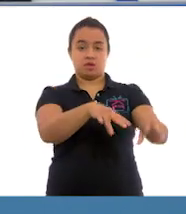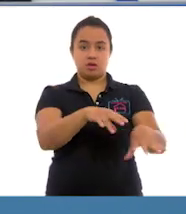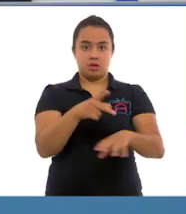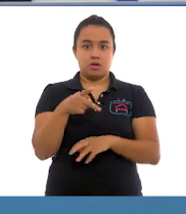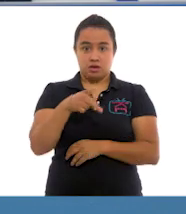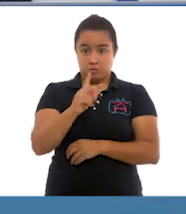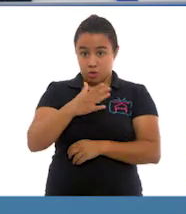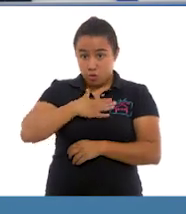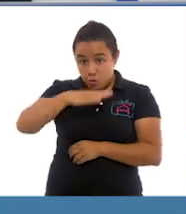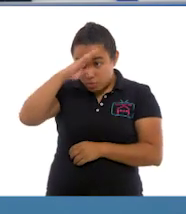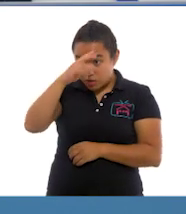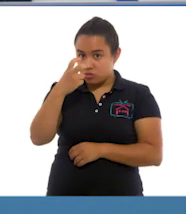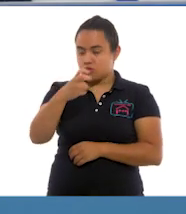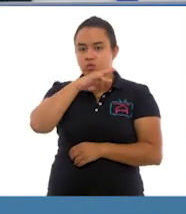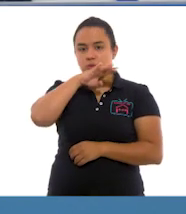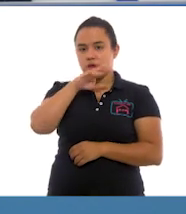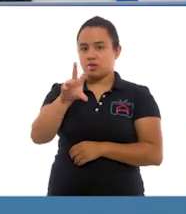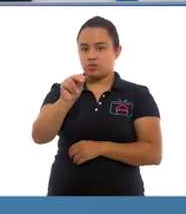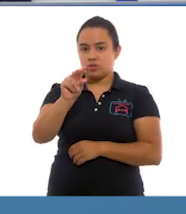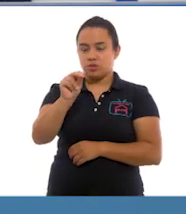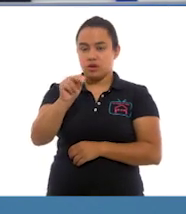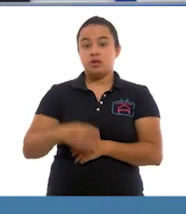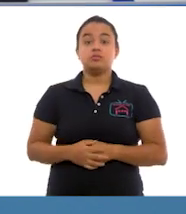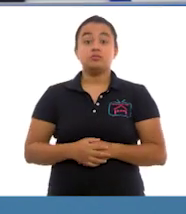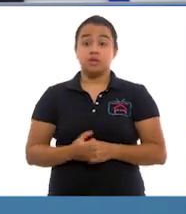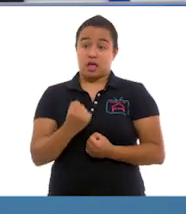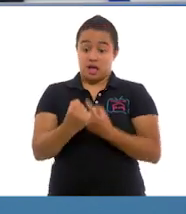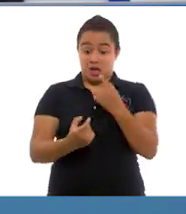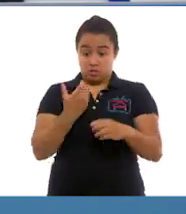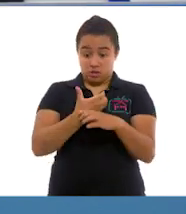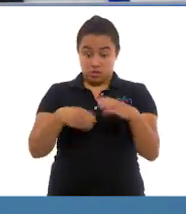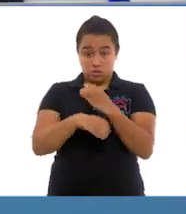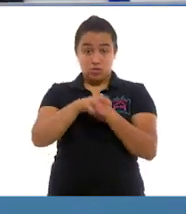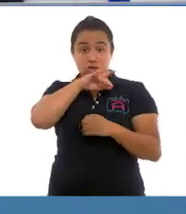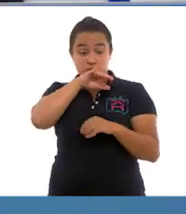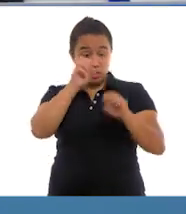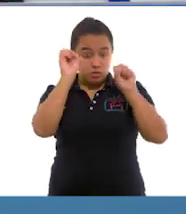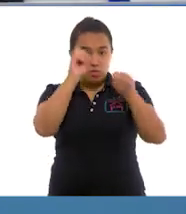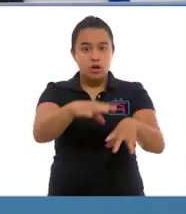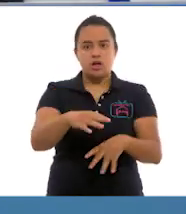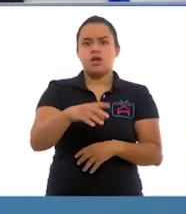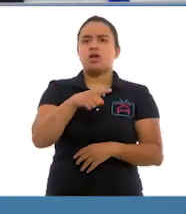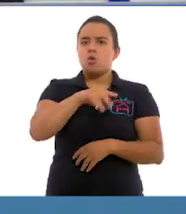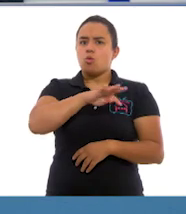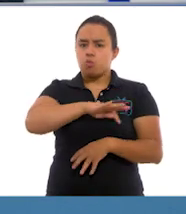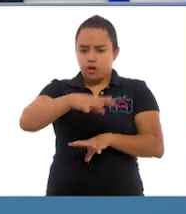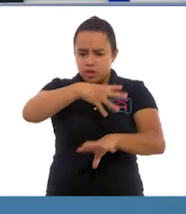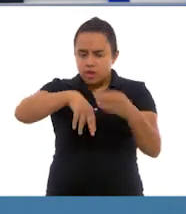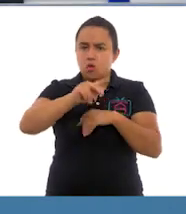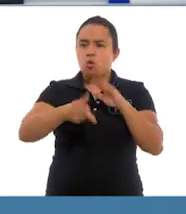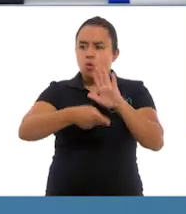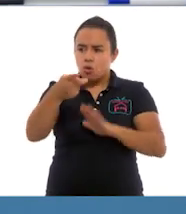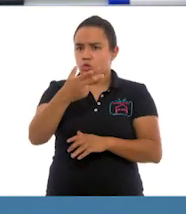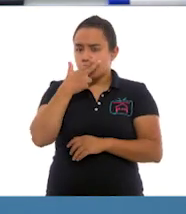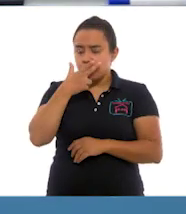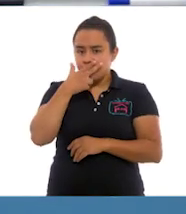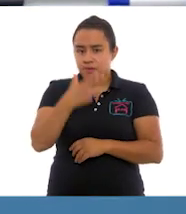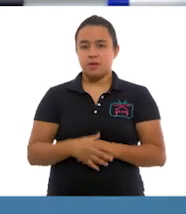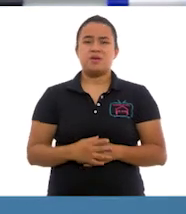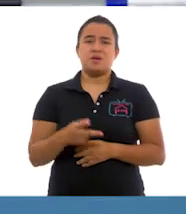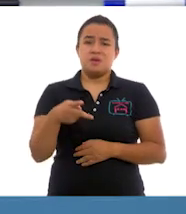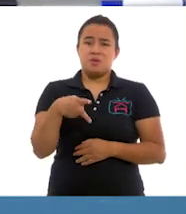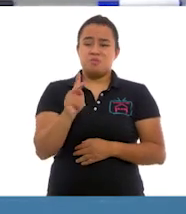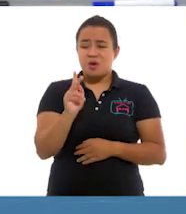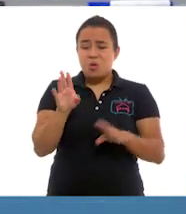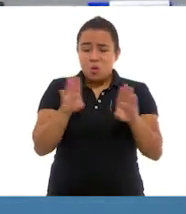creo que no lo son. Yo estoy segura de que muchas de las cosas que va a tirar podrían ser reutilizadas. Ay, pero no sé